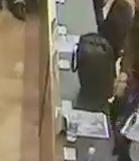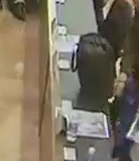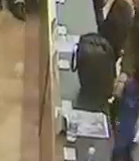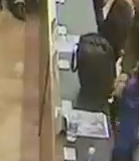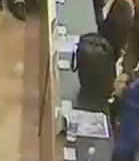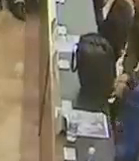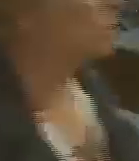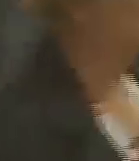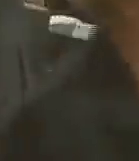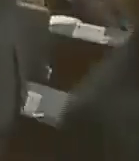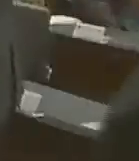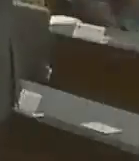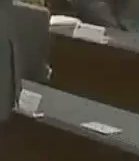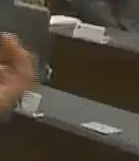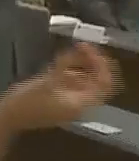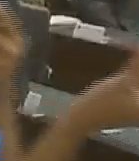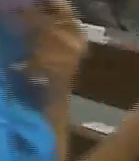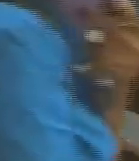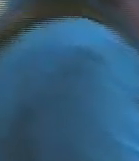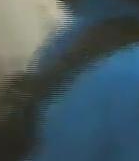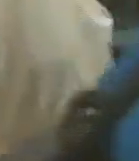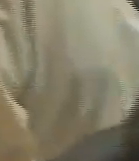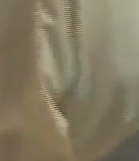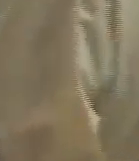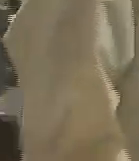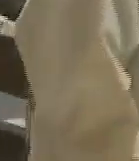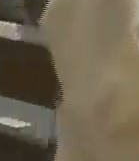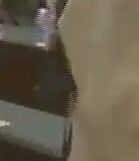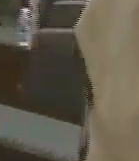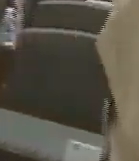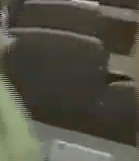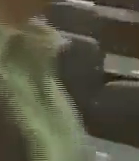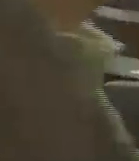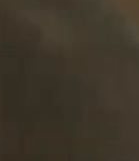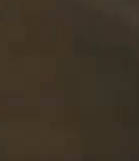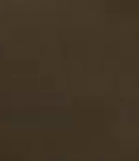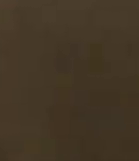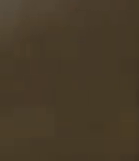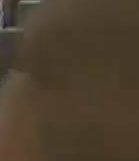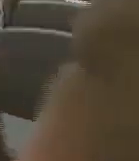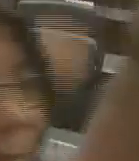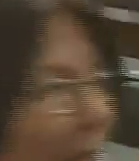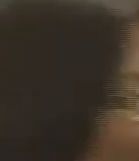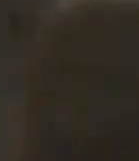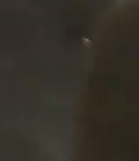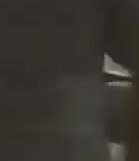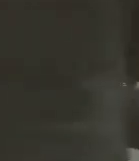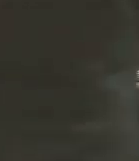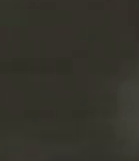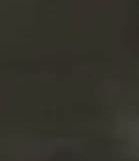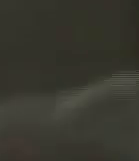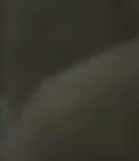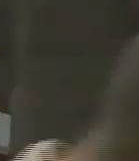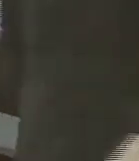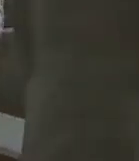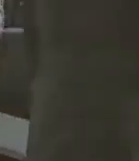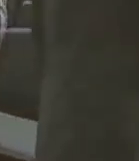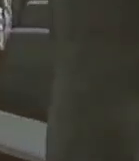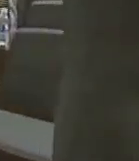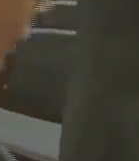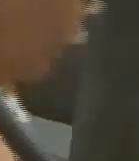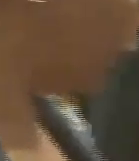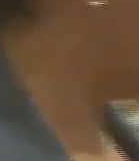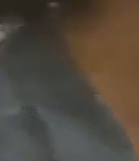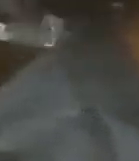la agenda, junto con el derecho de palabra otorgado al diputado José Gregorio Colmenares, el cual pidió, se ha